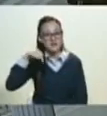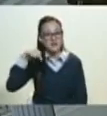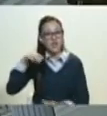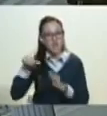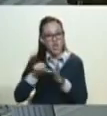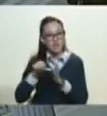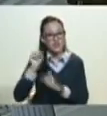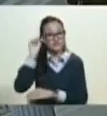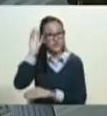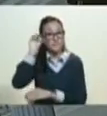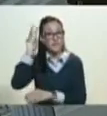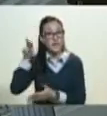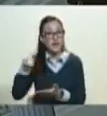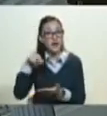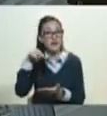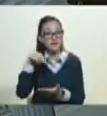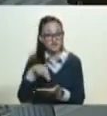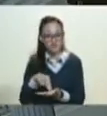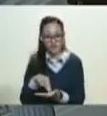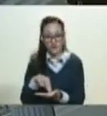elíctico del Palacio Federal Legislativo.